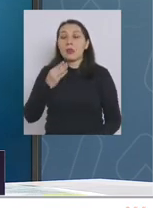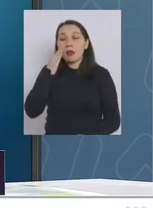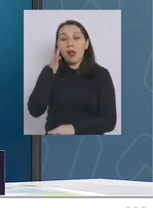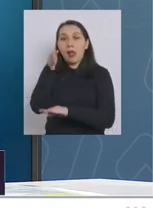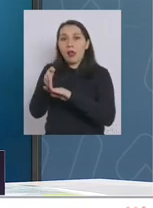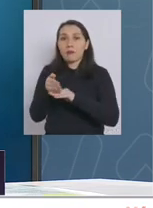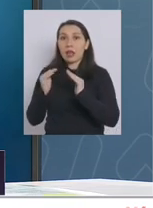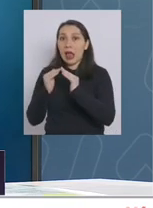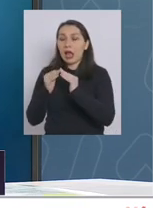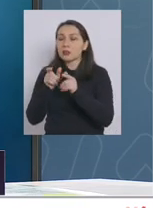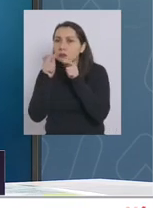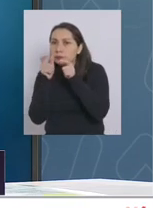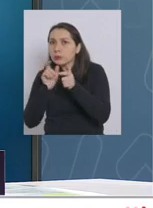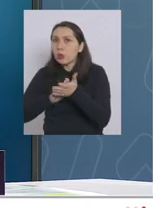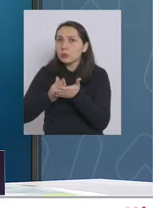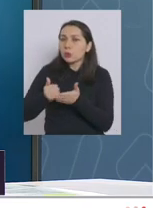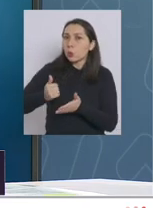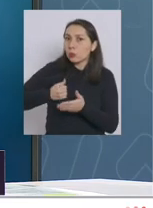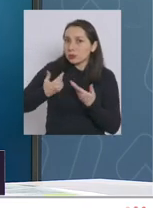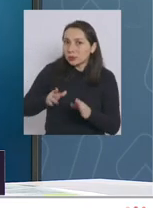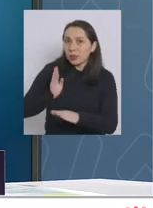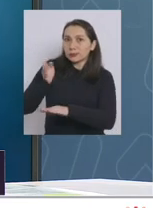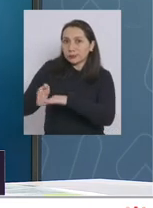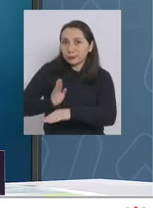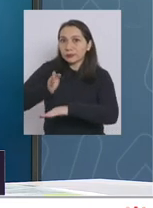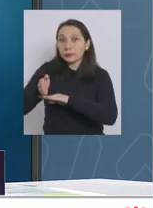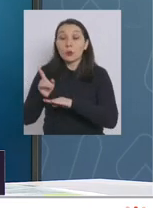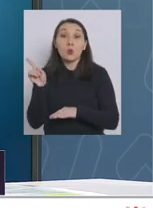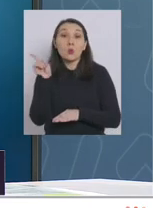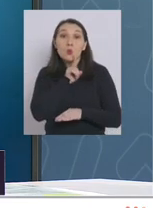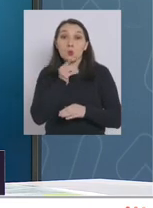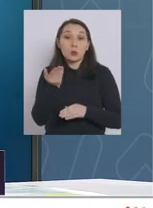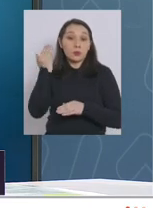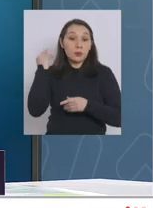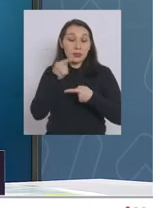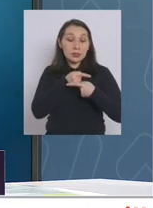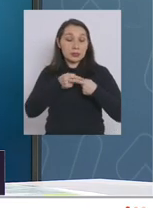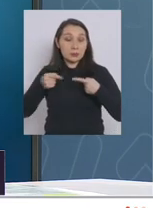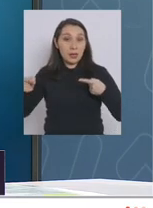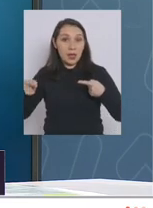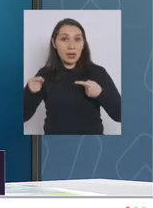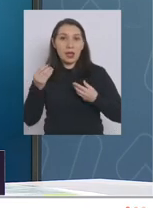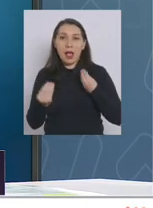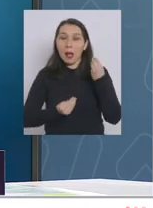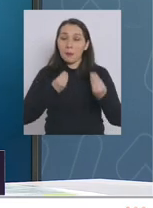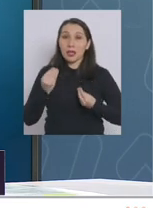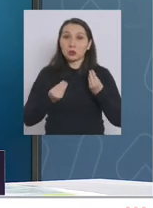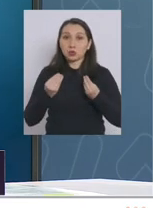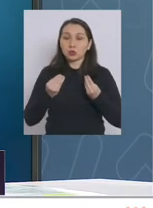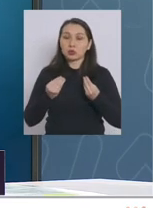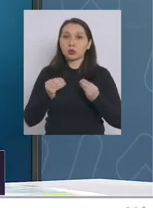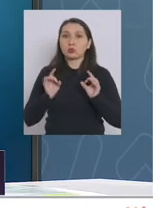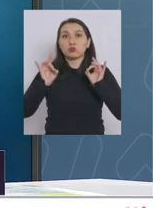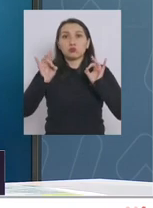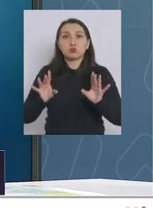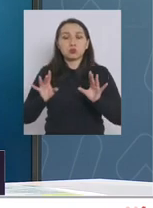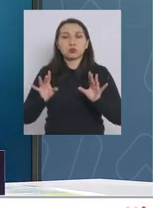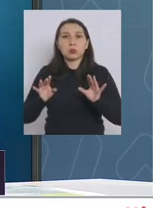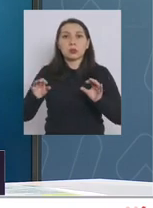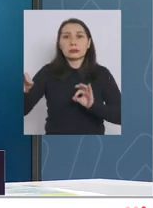fiscalizaciones en sus domicilios. En la última semana, debido a la inminente